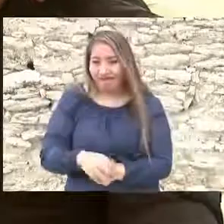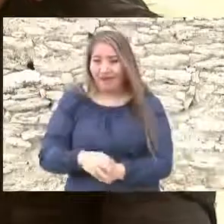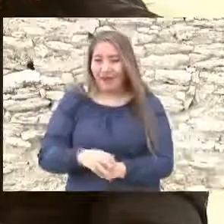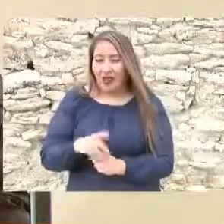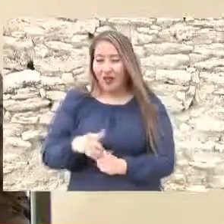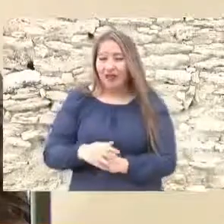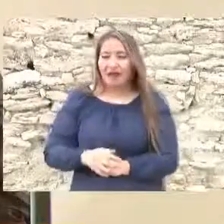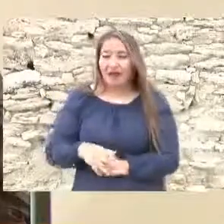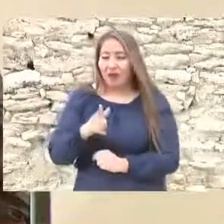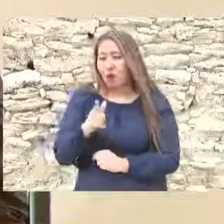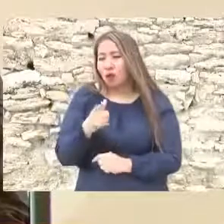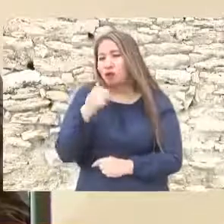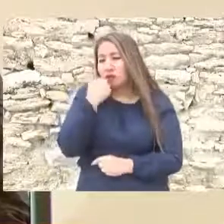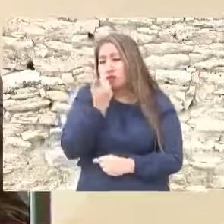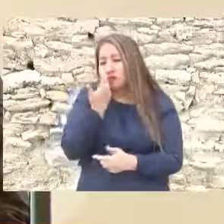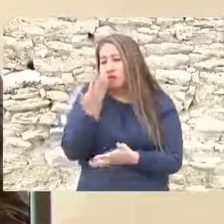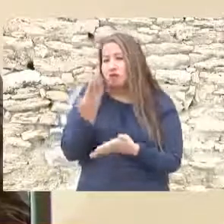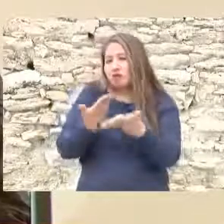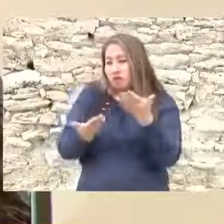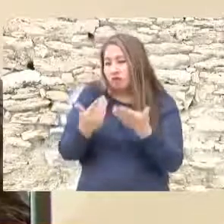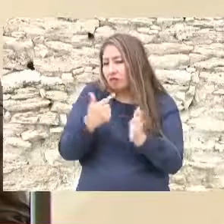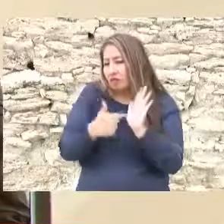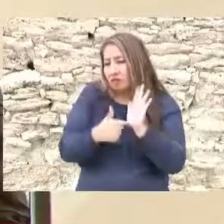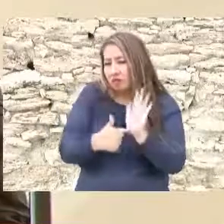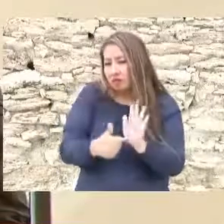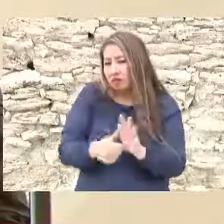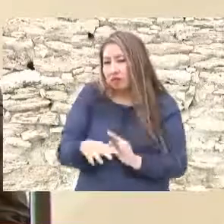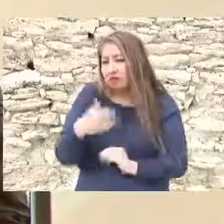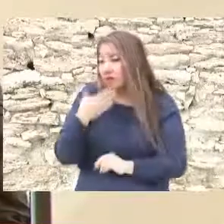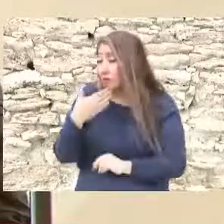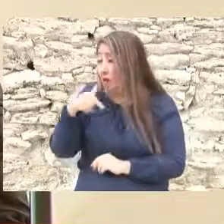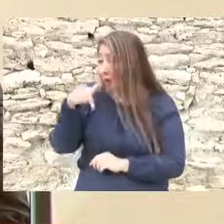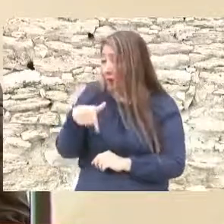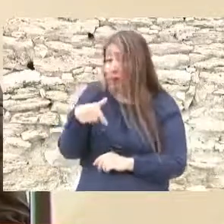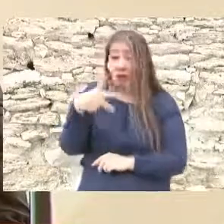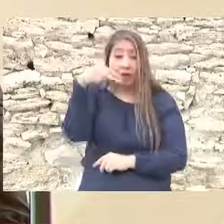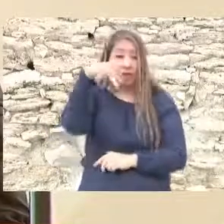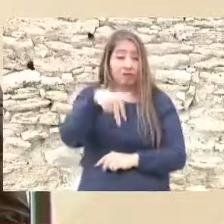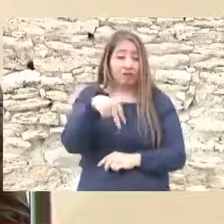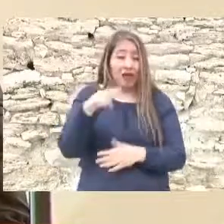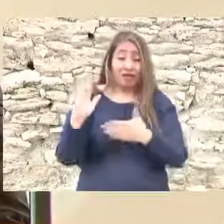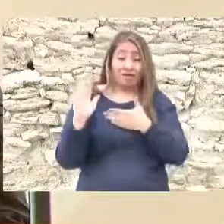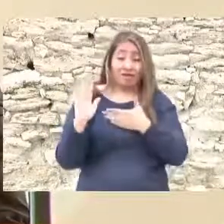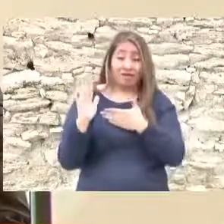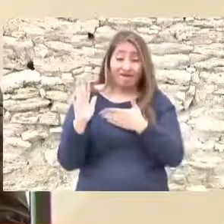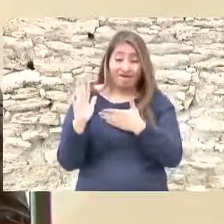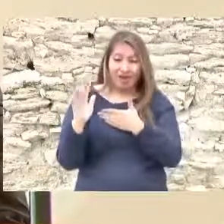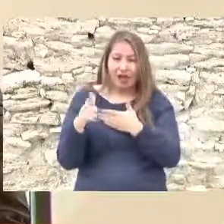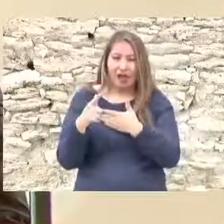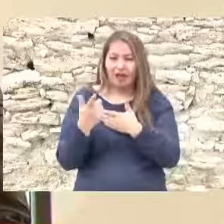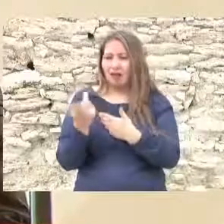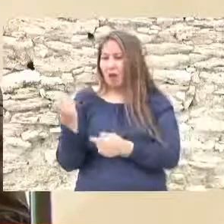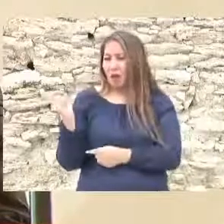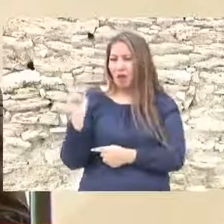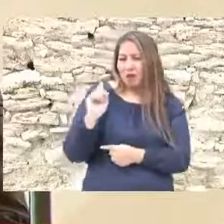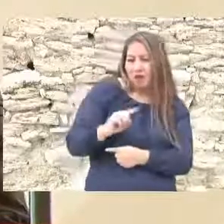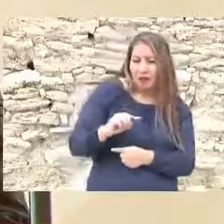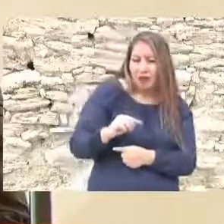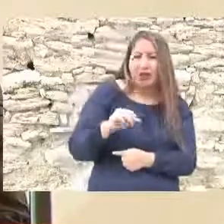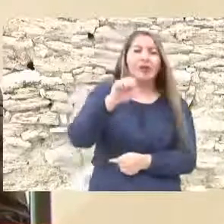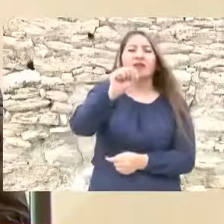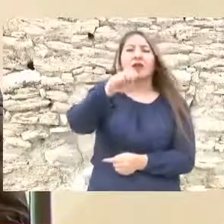Y quisiera compartir lo siguiente. Hoy estamos acá para reafirmar de nuevo el mandato que la